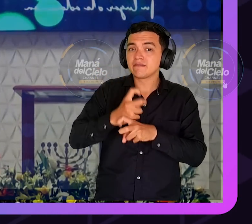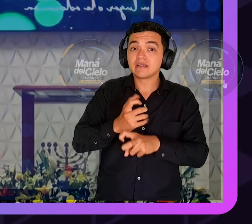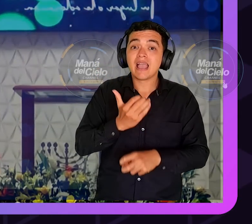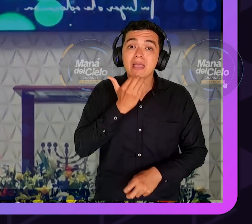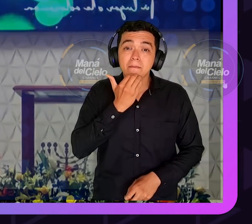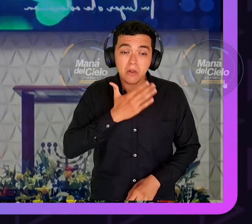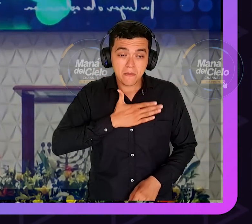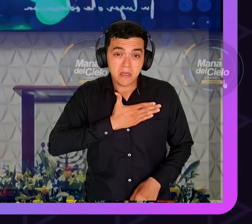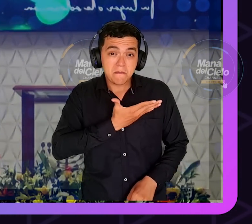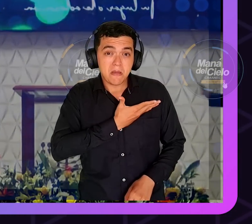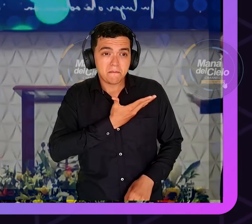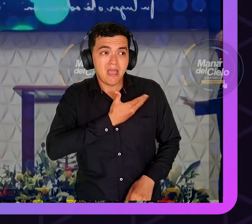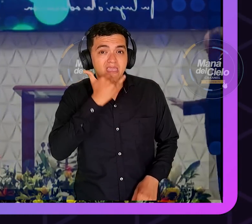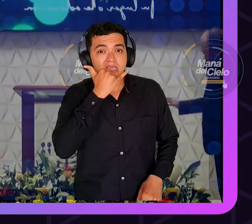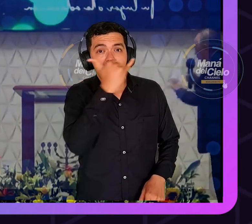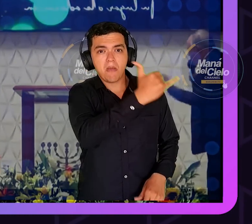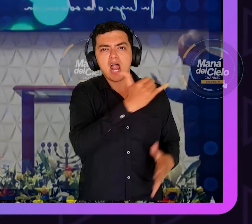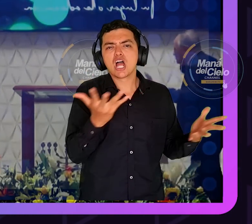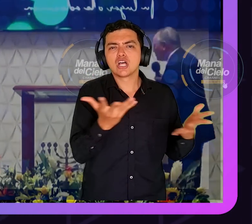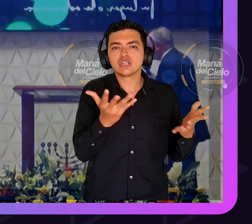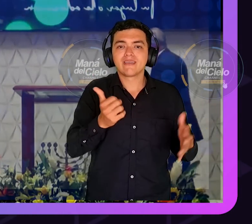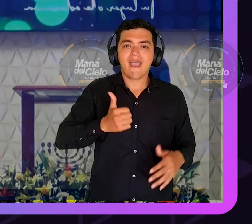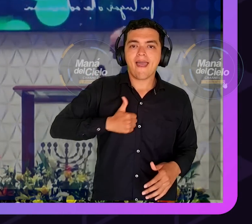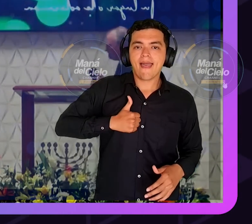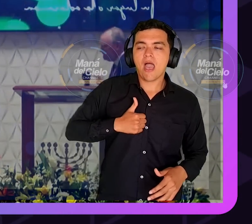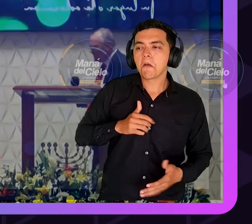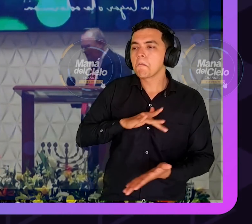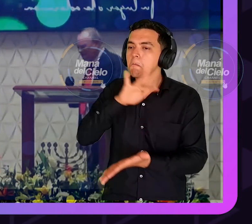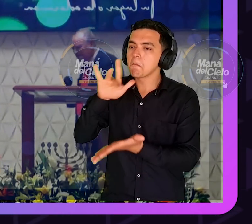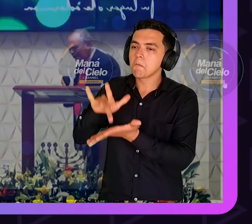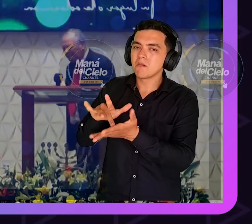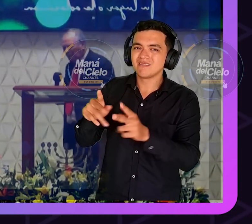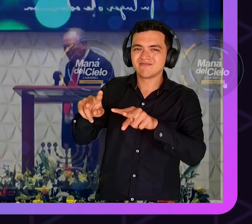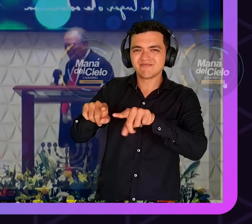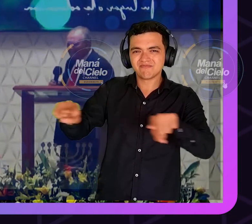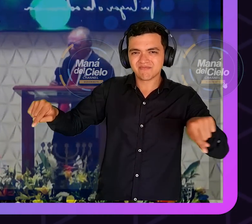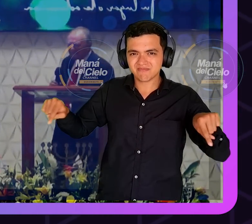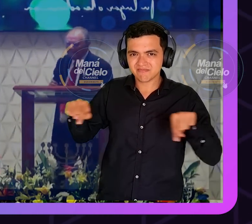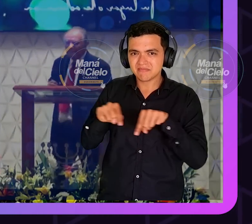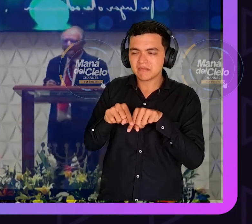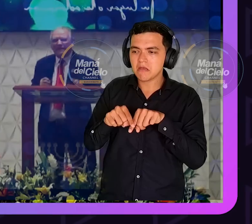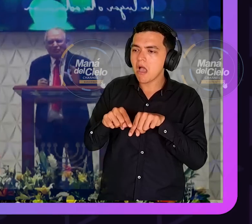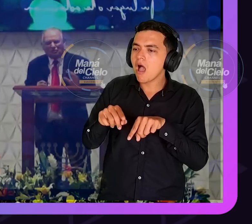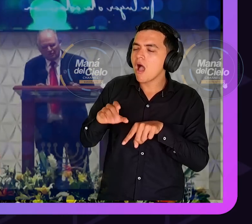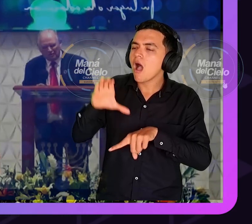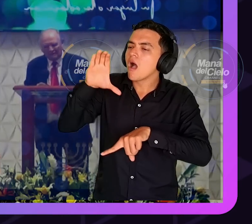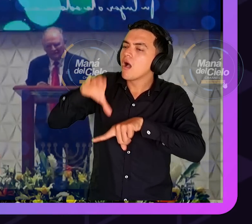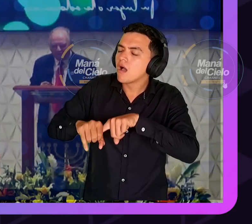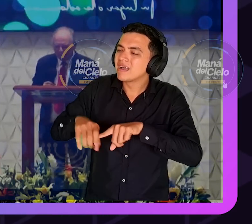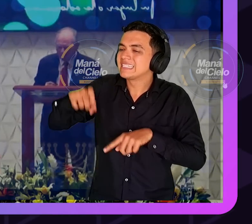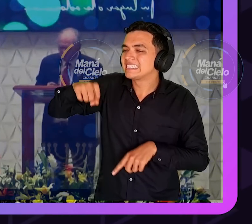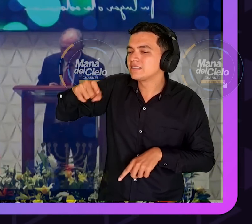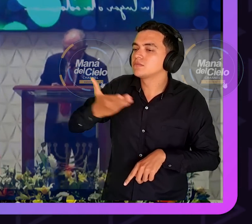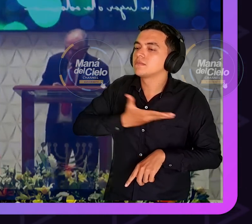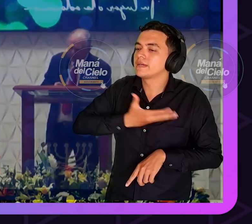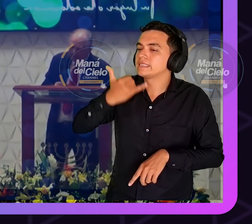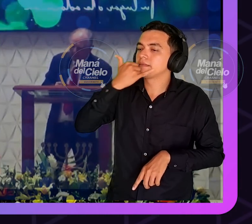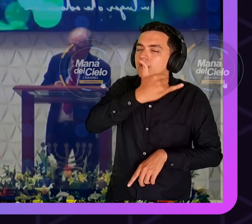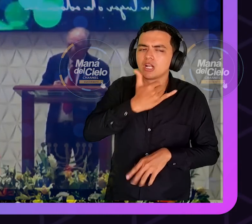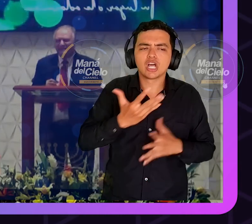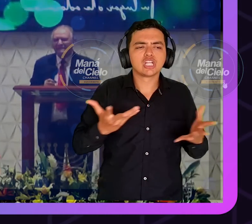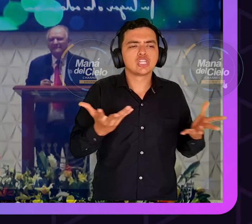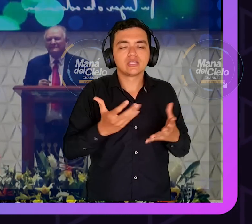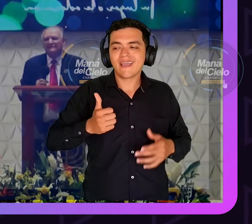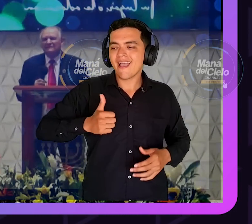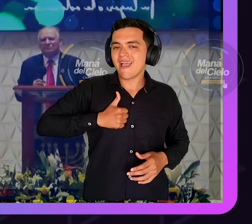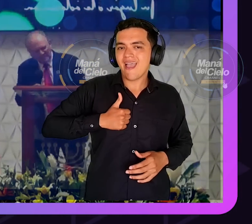y no ha cambiado es todopoderoso así que es importante que nosotros entendamos que él